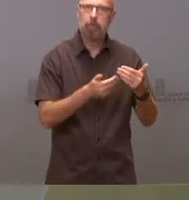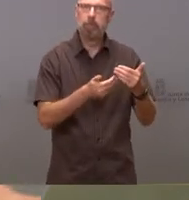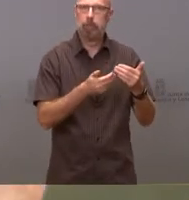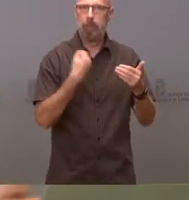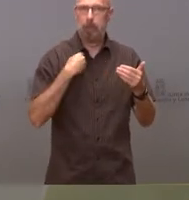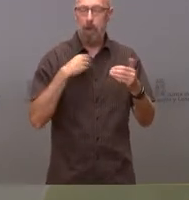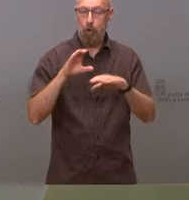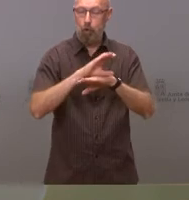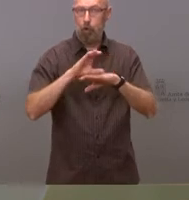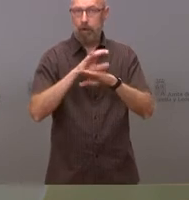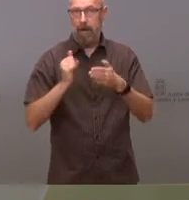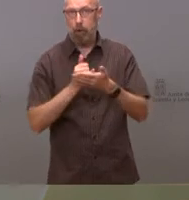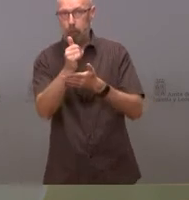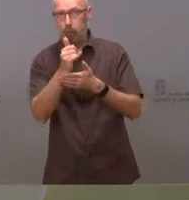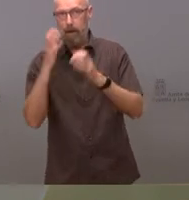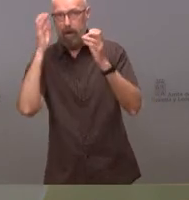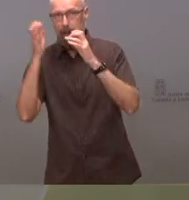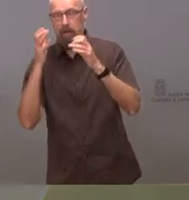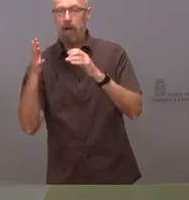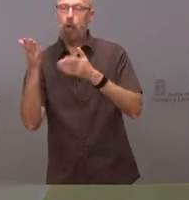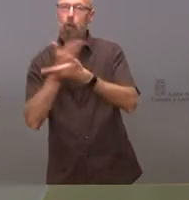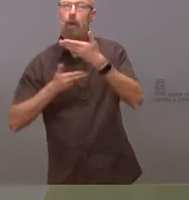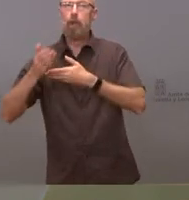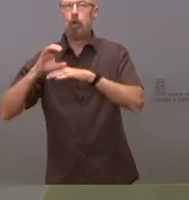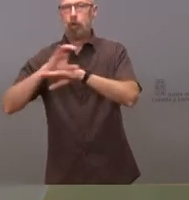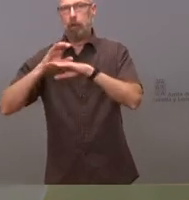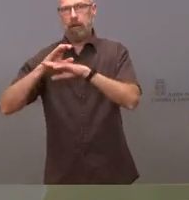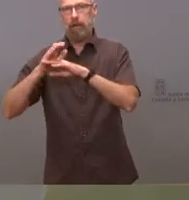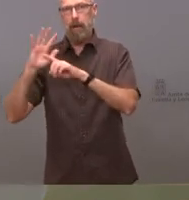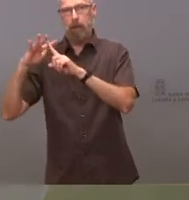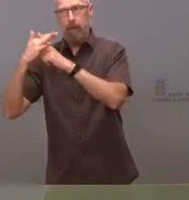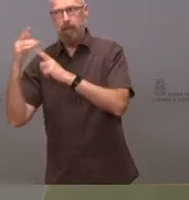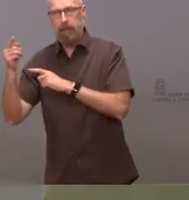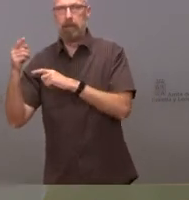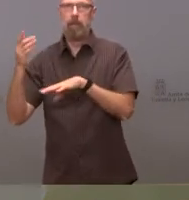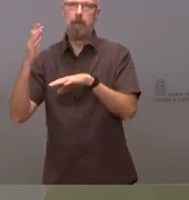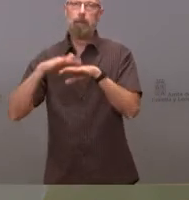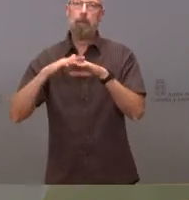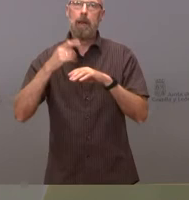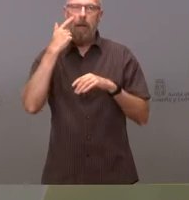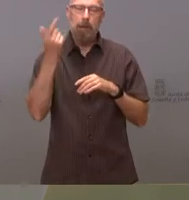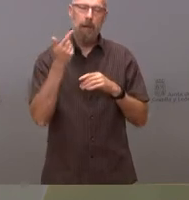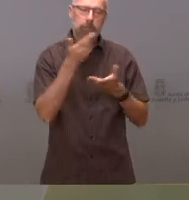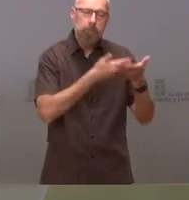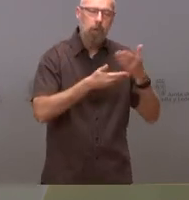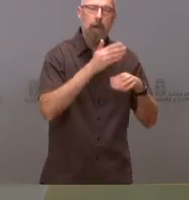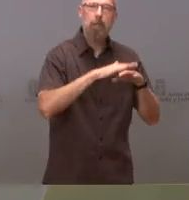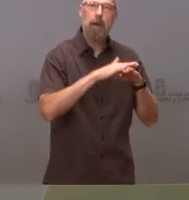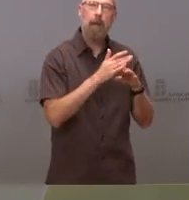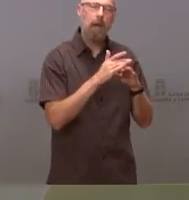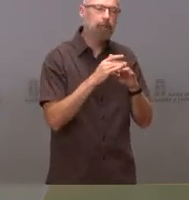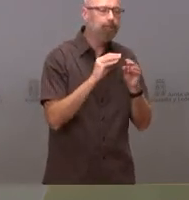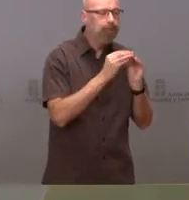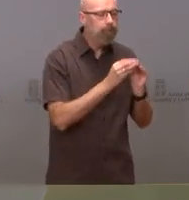en coordinación también con la Consejería de Medio Ambiente, para la garantía de pastos para el ganado, y ha habido contactos ya con las